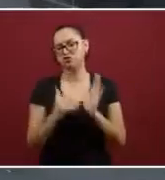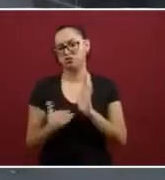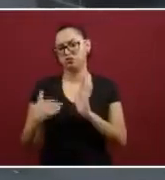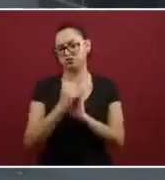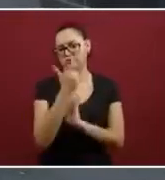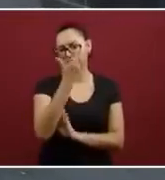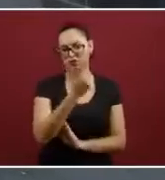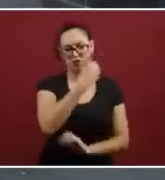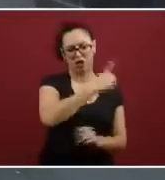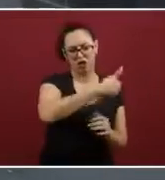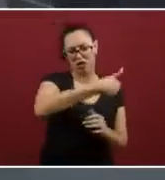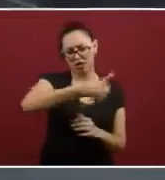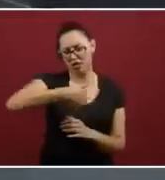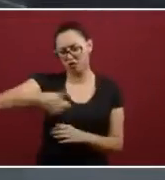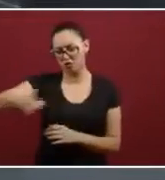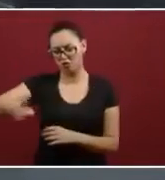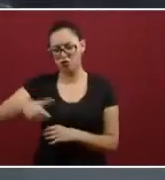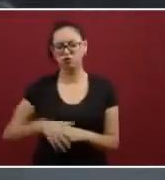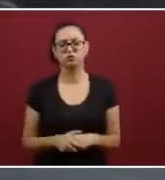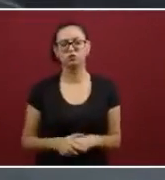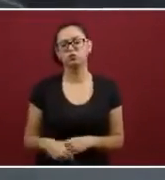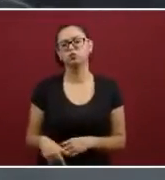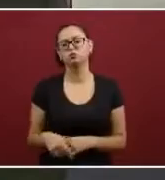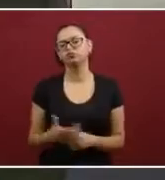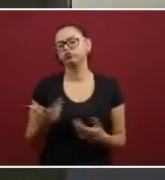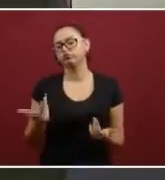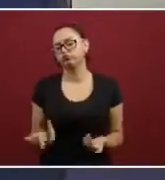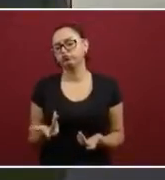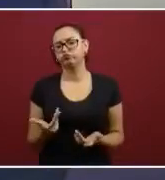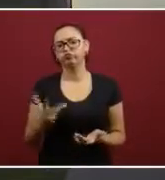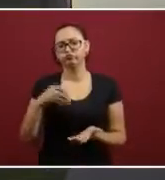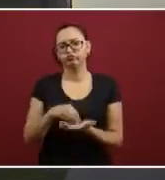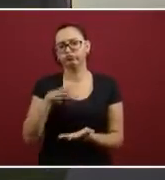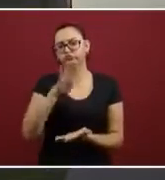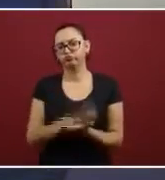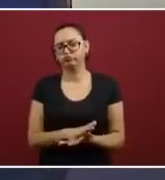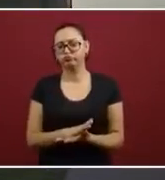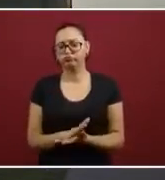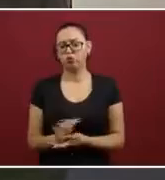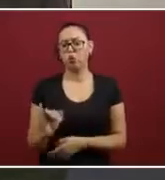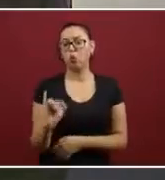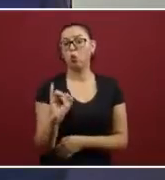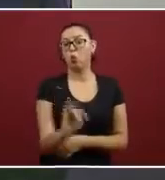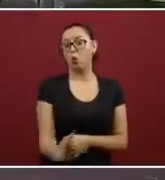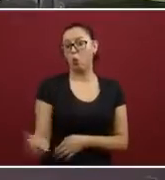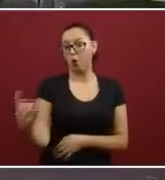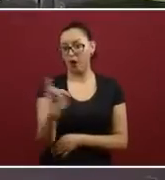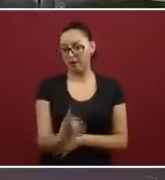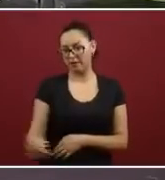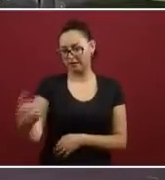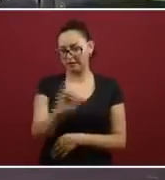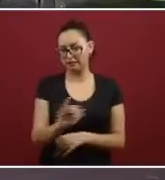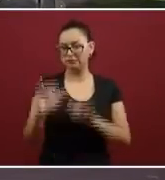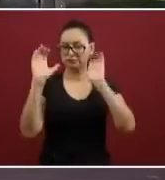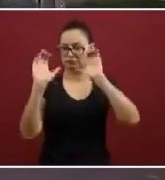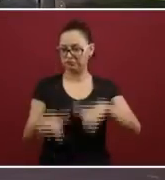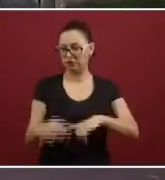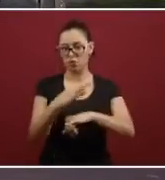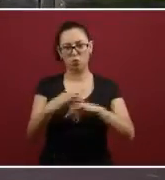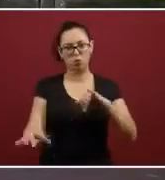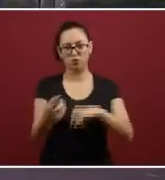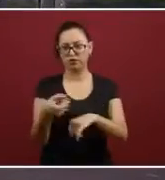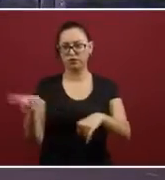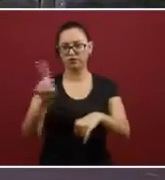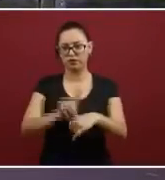pesos. El último día para que ustedes puedan adquirir las bases de participación es el jueves. Sería el